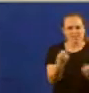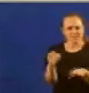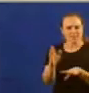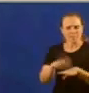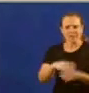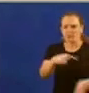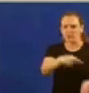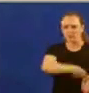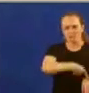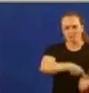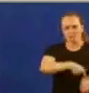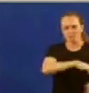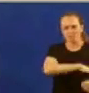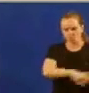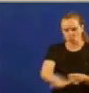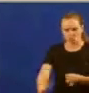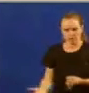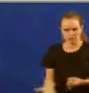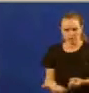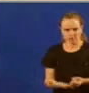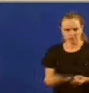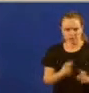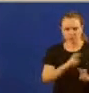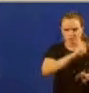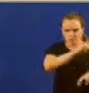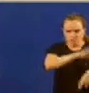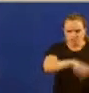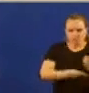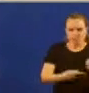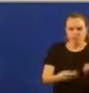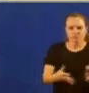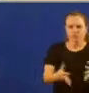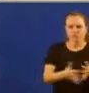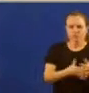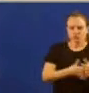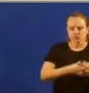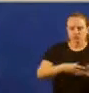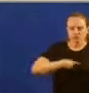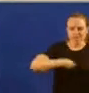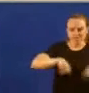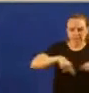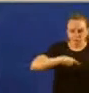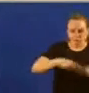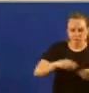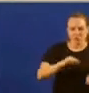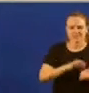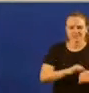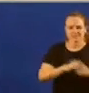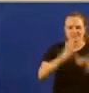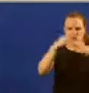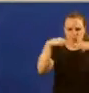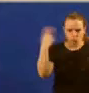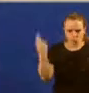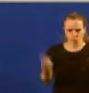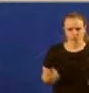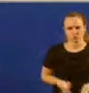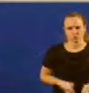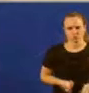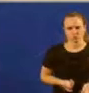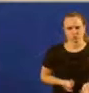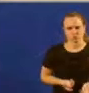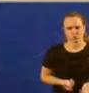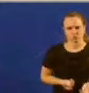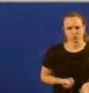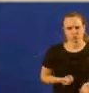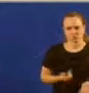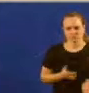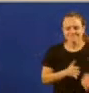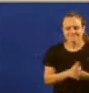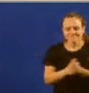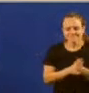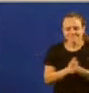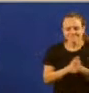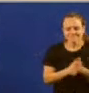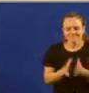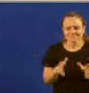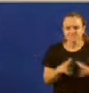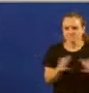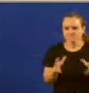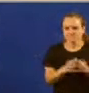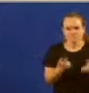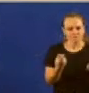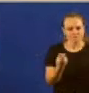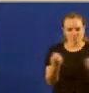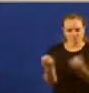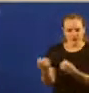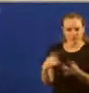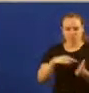necesarias en saneamento en infraestructuras de transporte en servicios públicos de novo falta ambición de facer falta